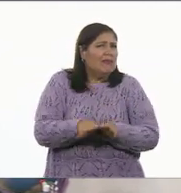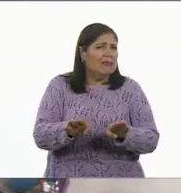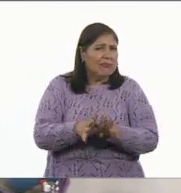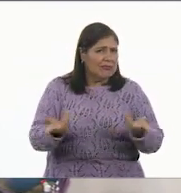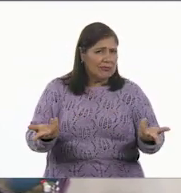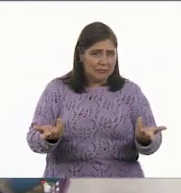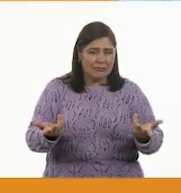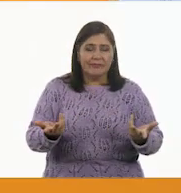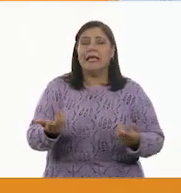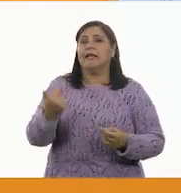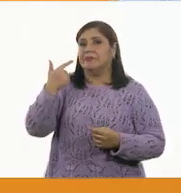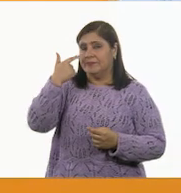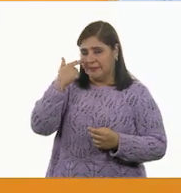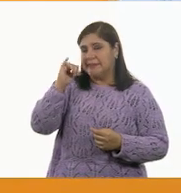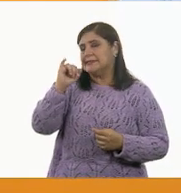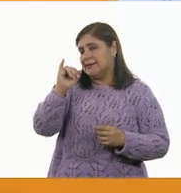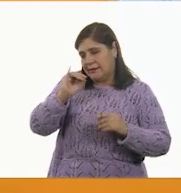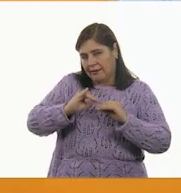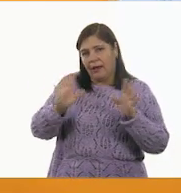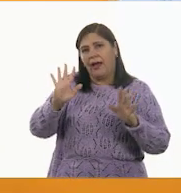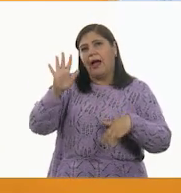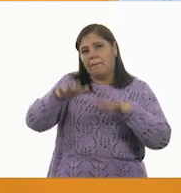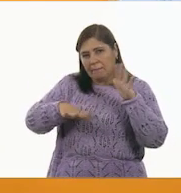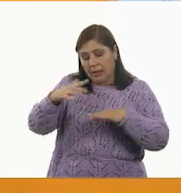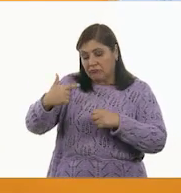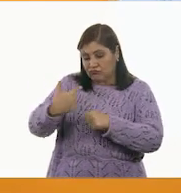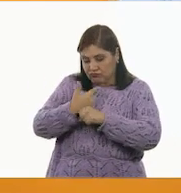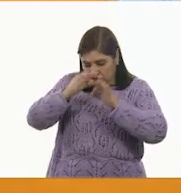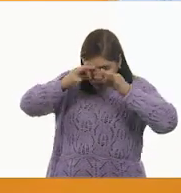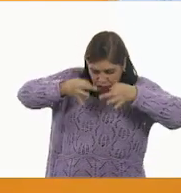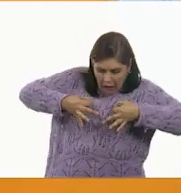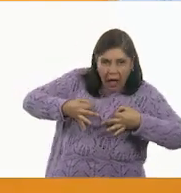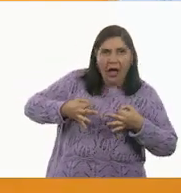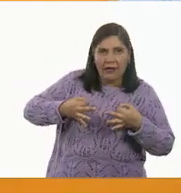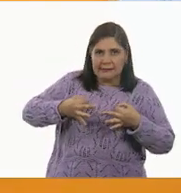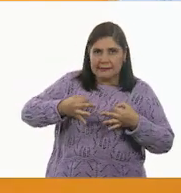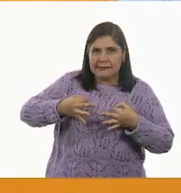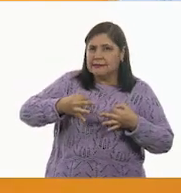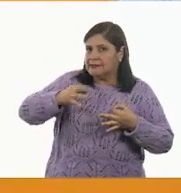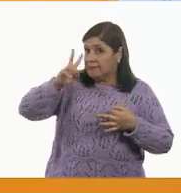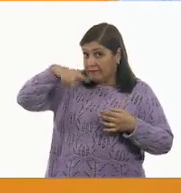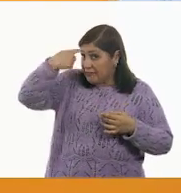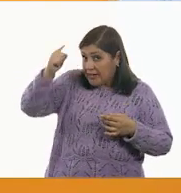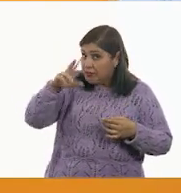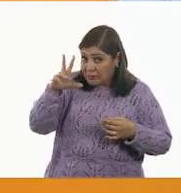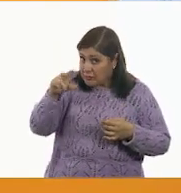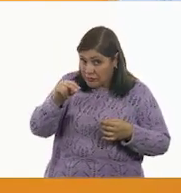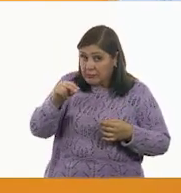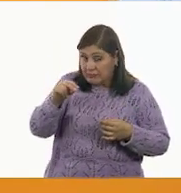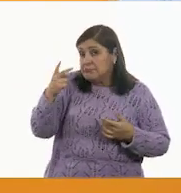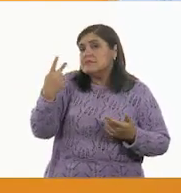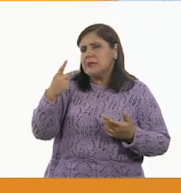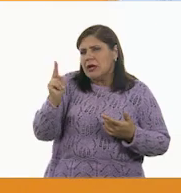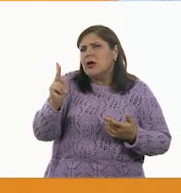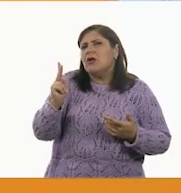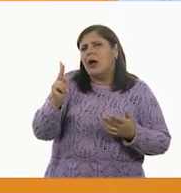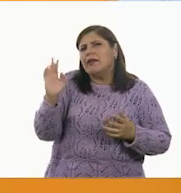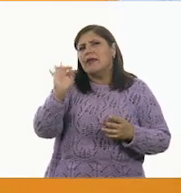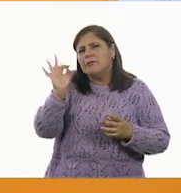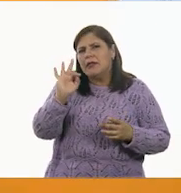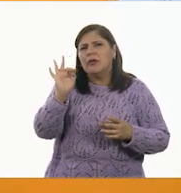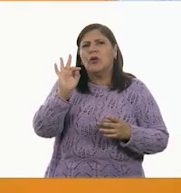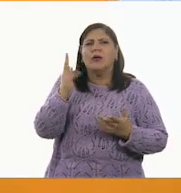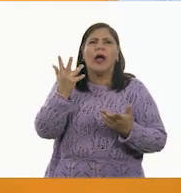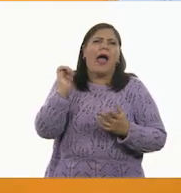Claro que nos va a costar mucho trabajo a veces identificarlas, pero ¿sabes qué? Hay una pequeña cosa que me gustaría